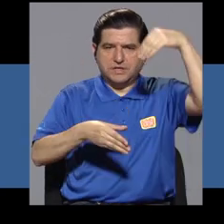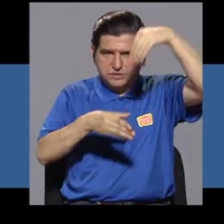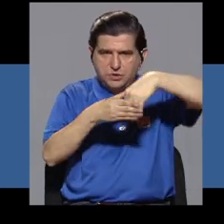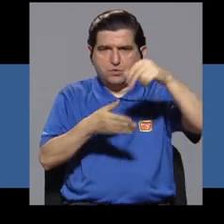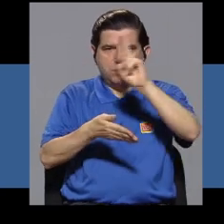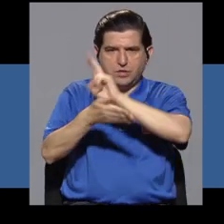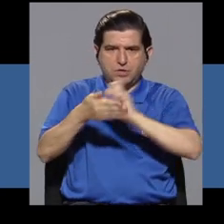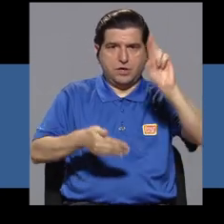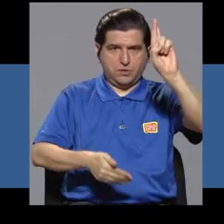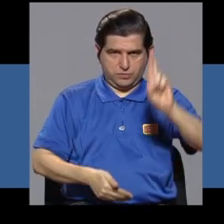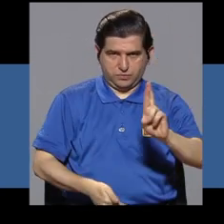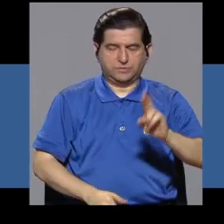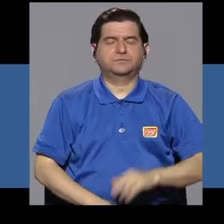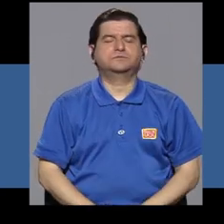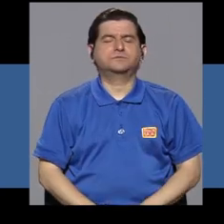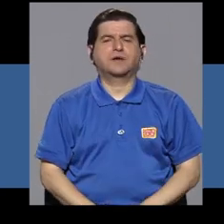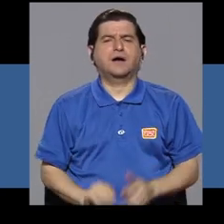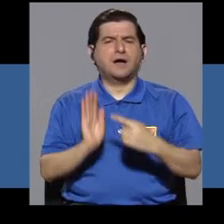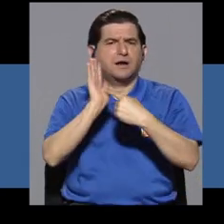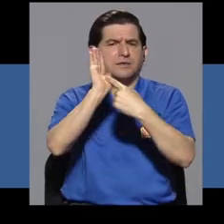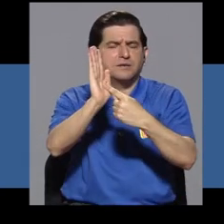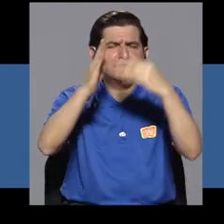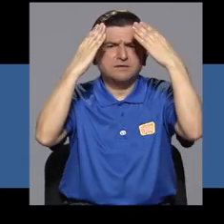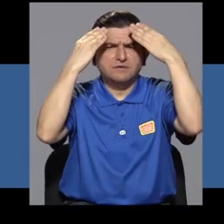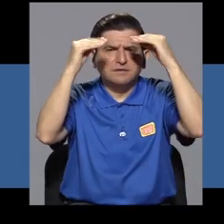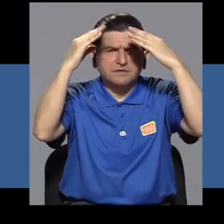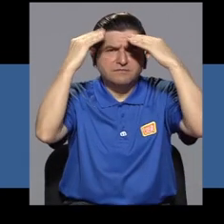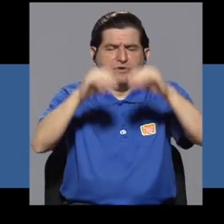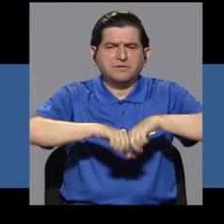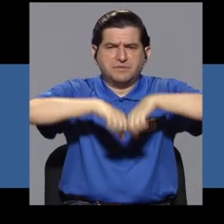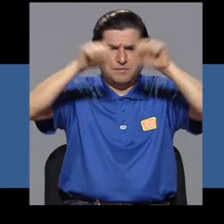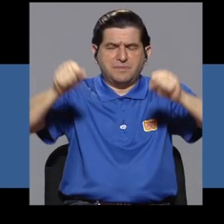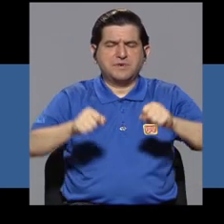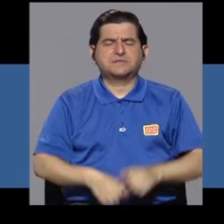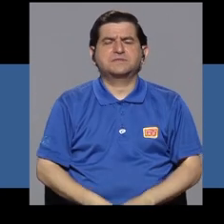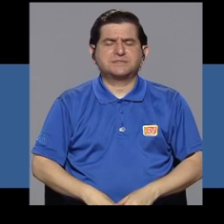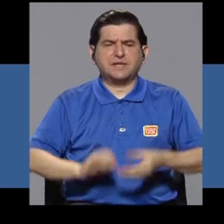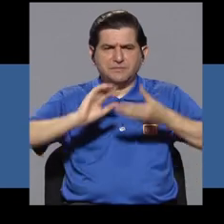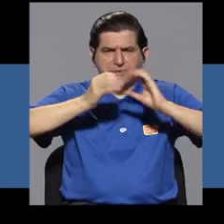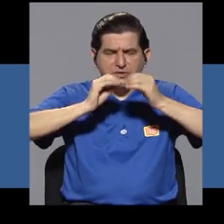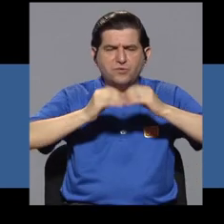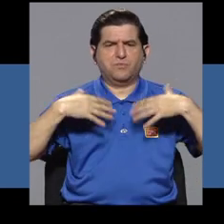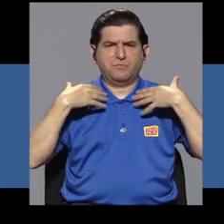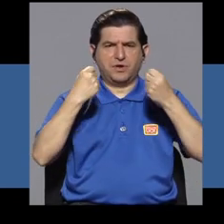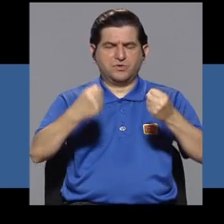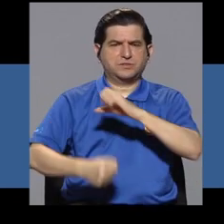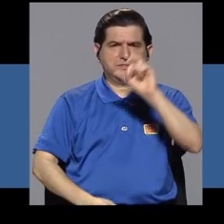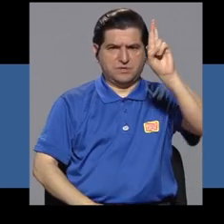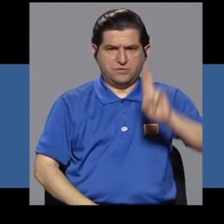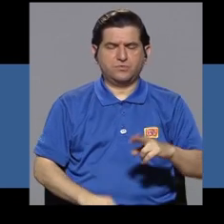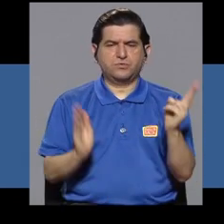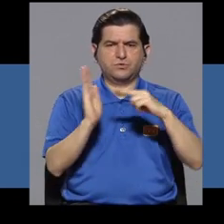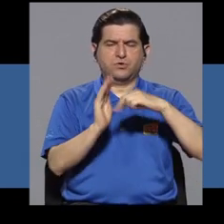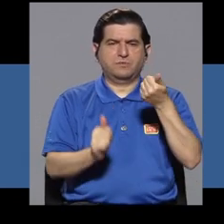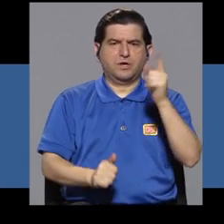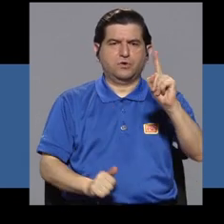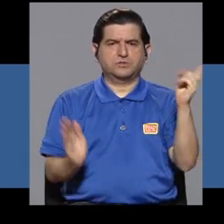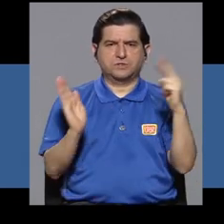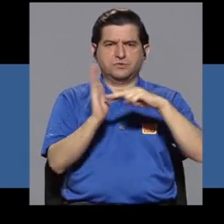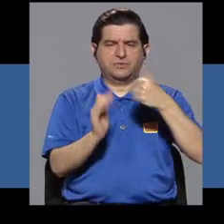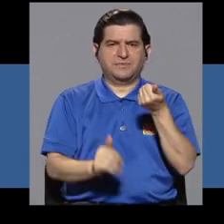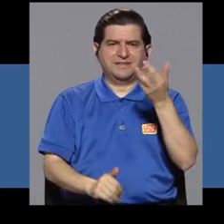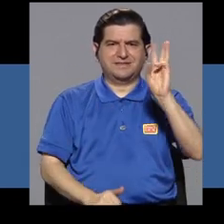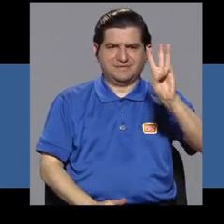organizaciones, entre ellas la Universidad de Costa Rica, dieron a conocer el informe del Sistema de Cuentas de Salud de Costa Rica 2011